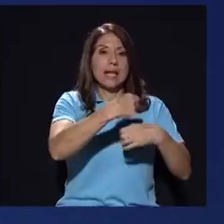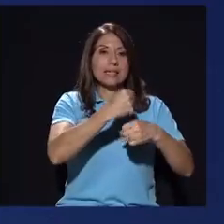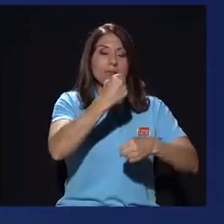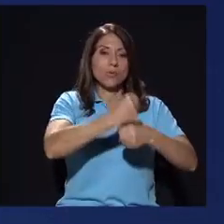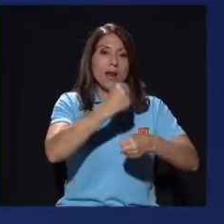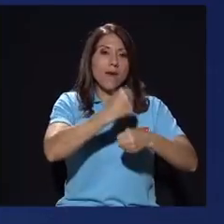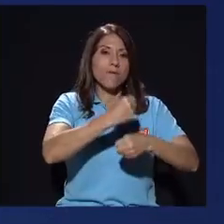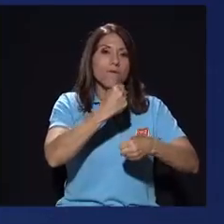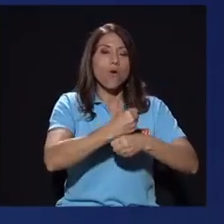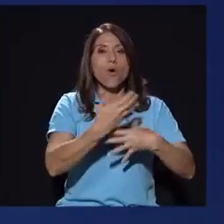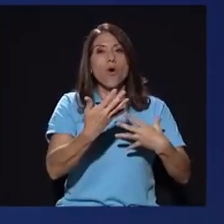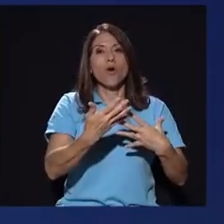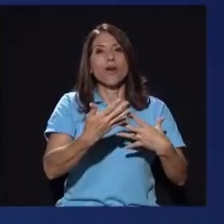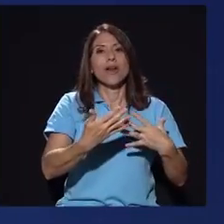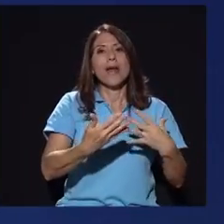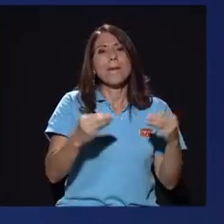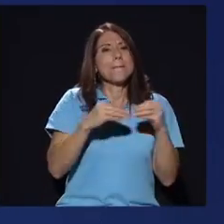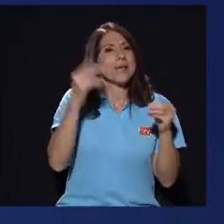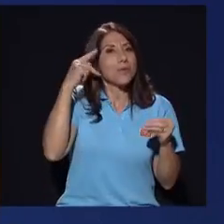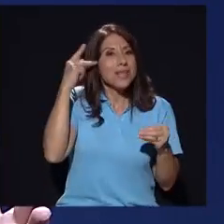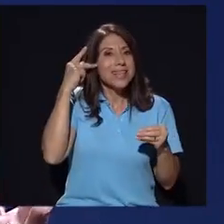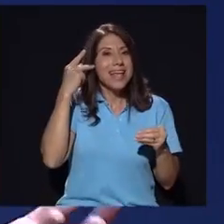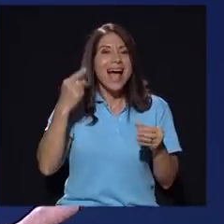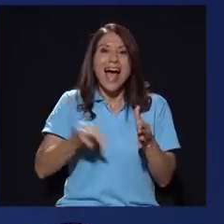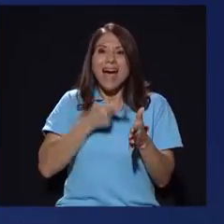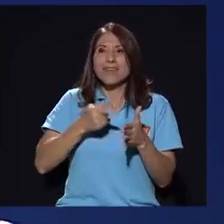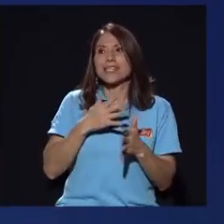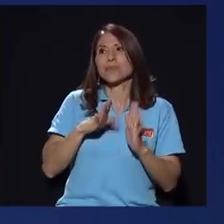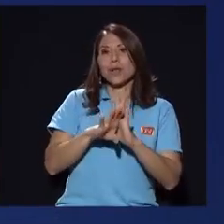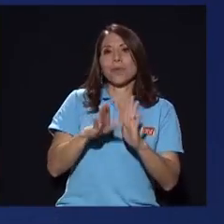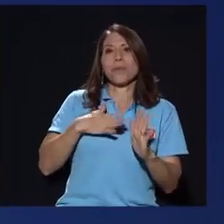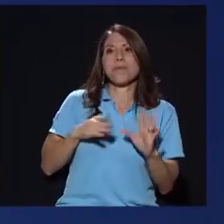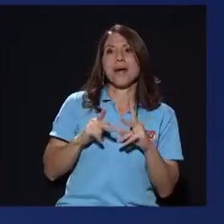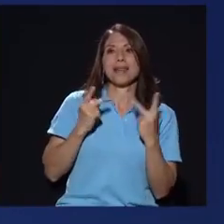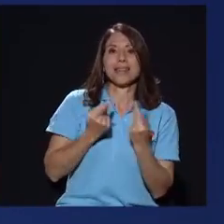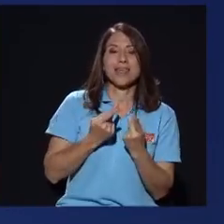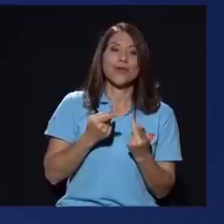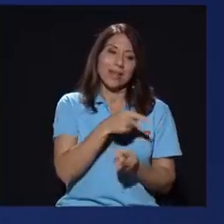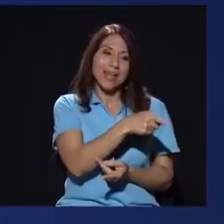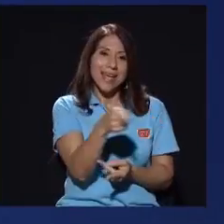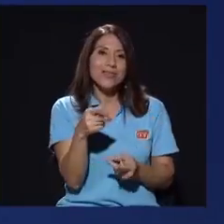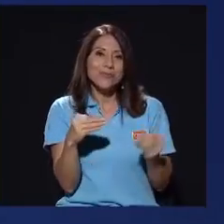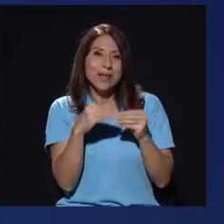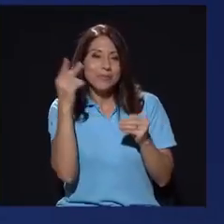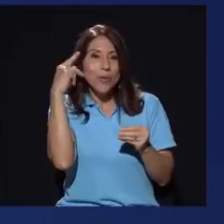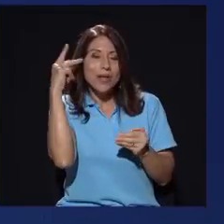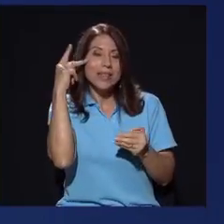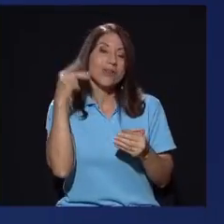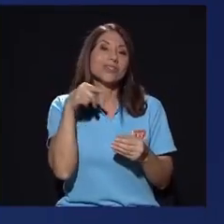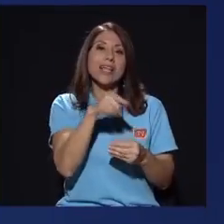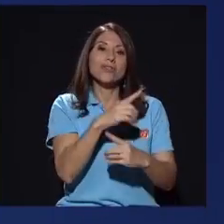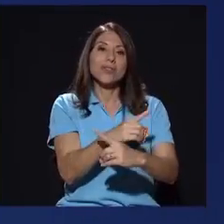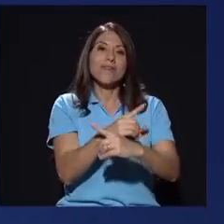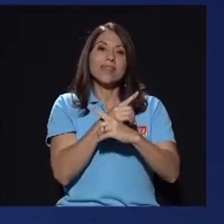una labor, ¿verdad? Bueno, mi partido, a veces las discusiones se vuelven, sí, claro, política y ellos están defendiendo pues también